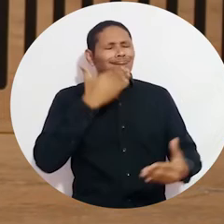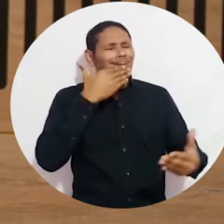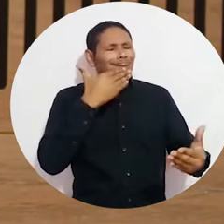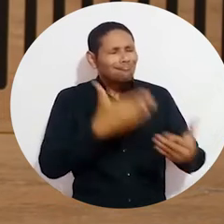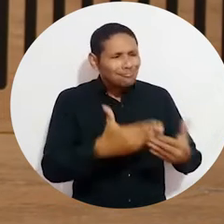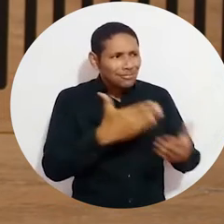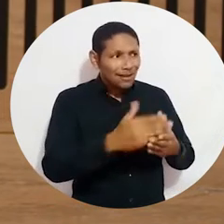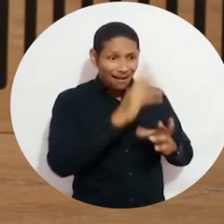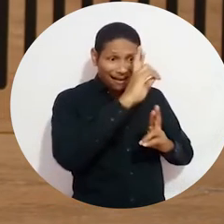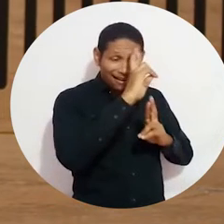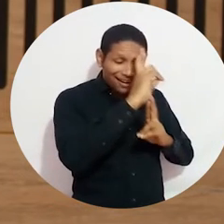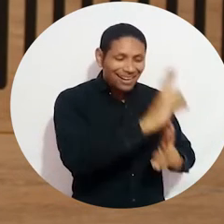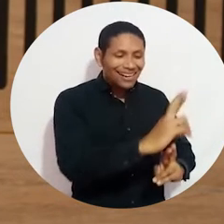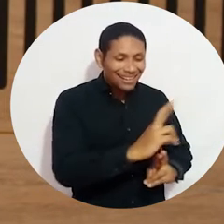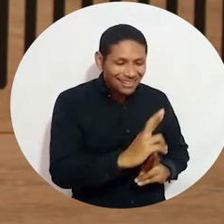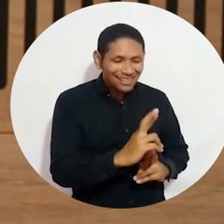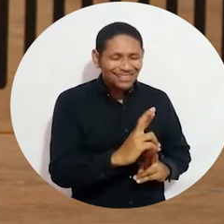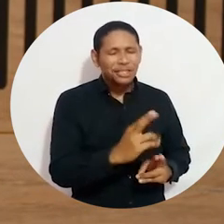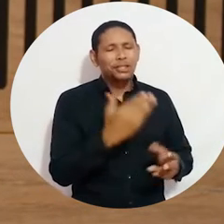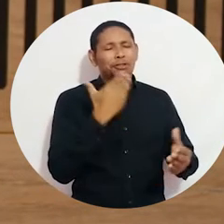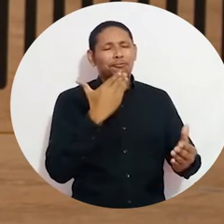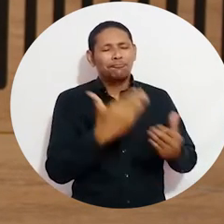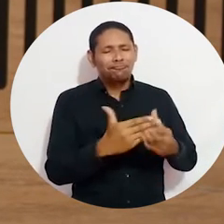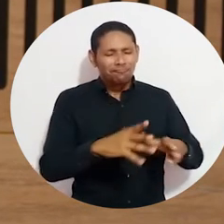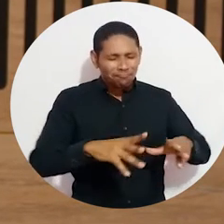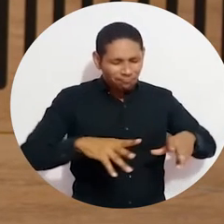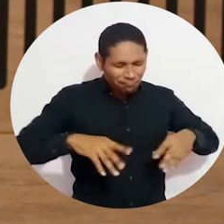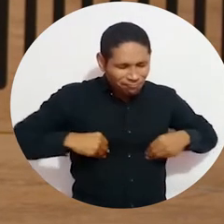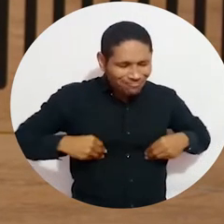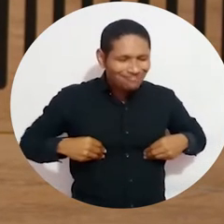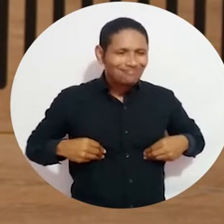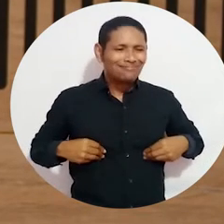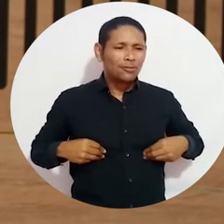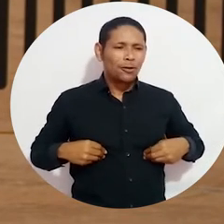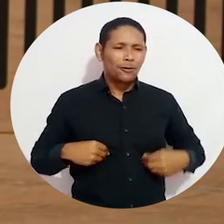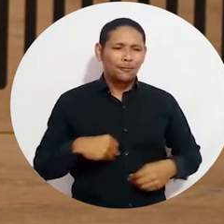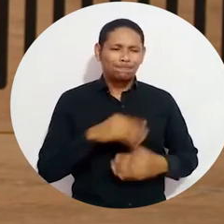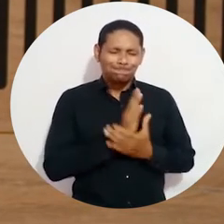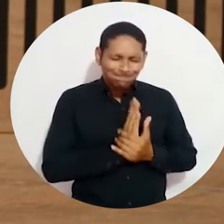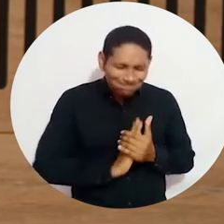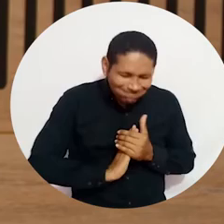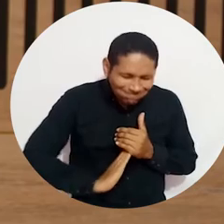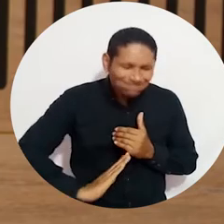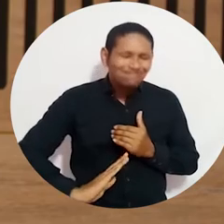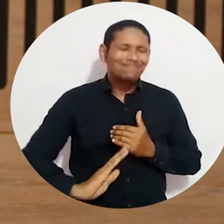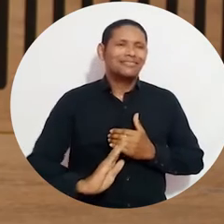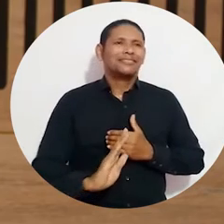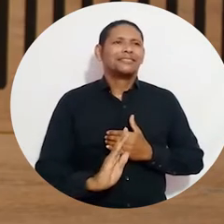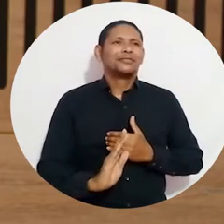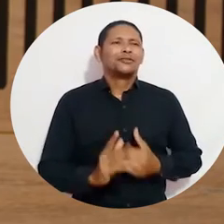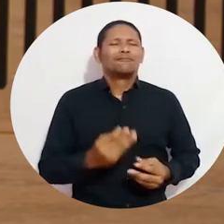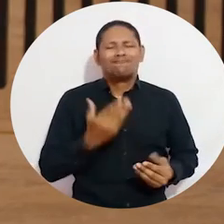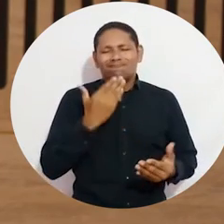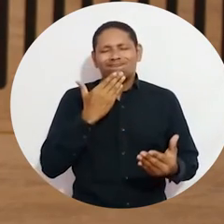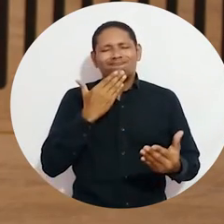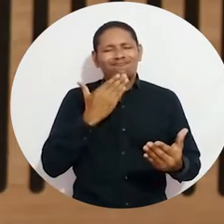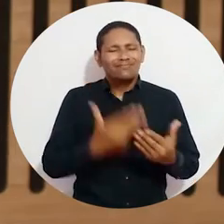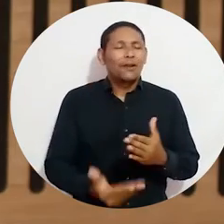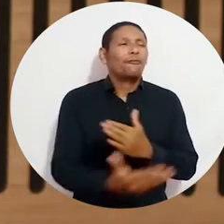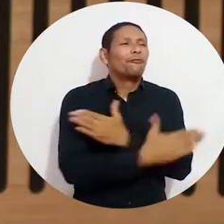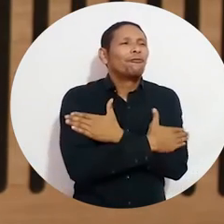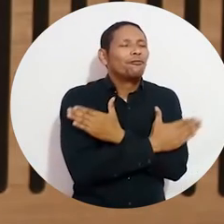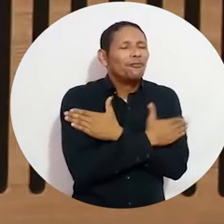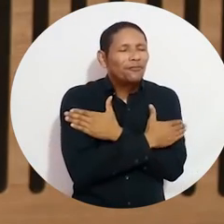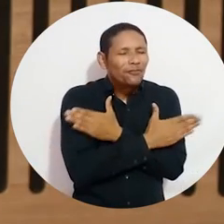por ese reconocimiento. Lo recibo con la humildad que me distingue a mí.